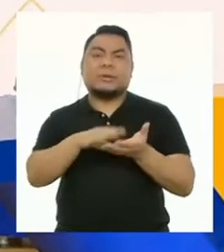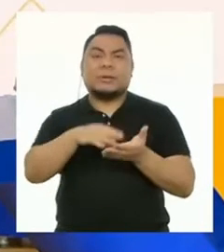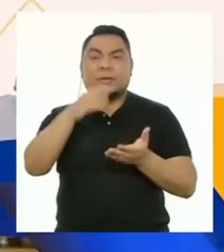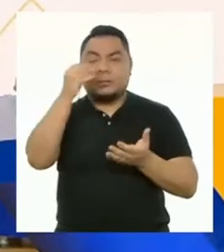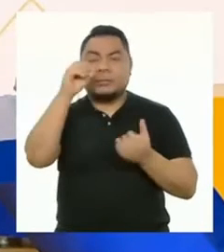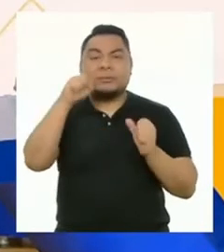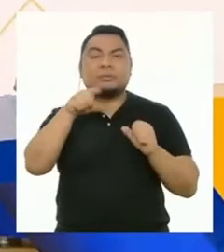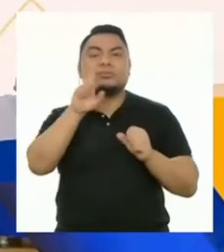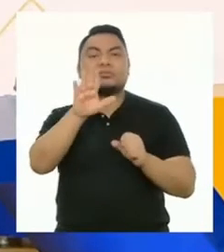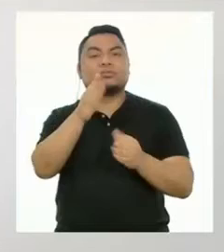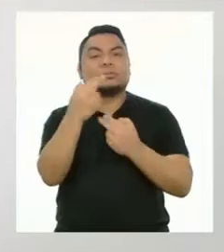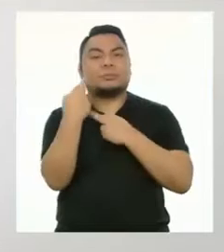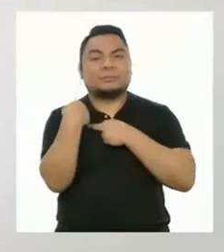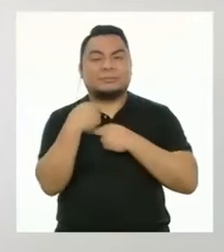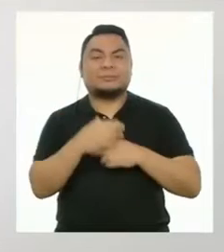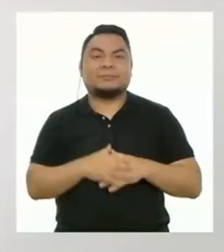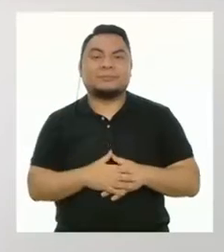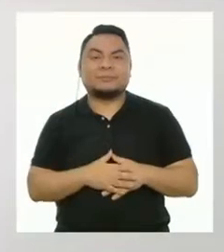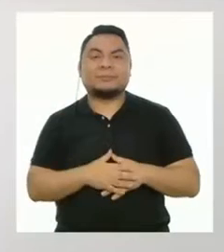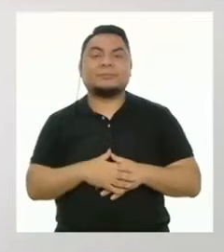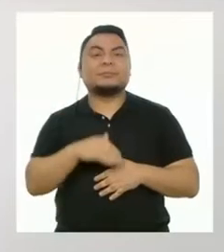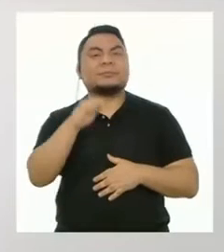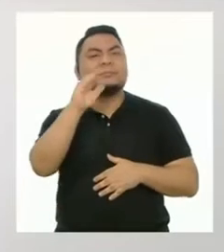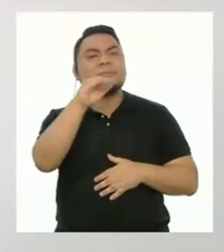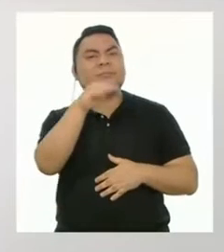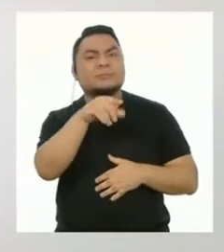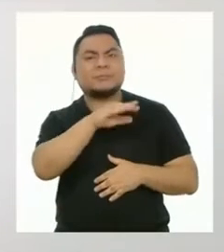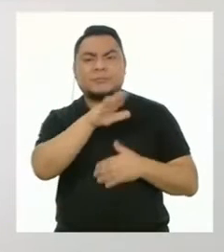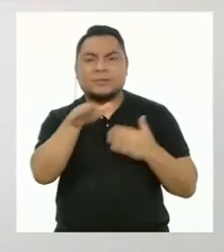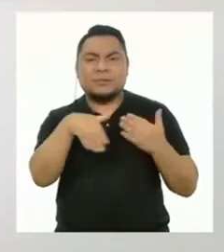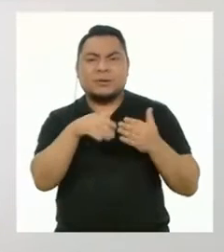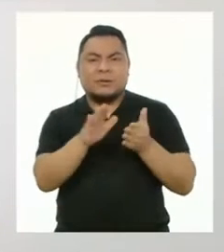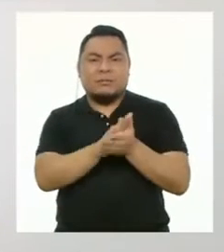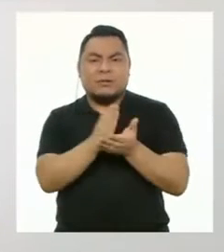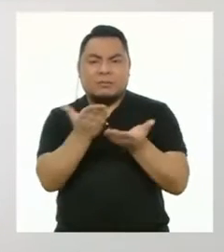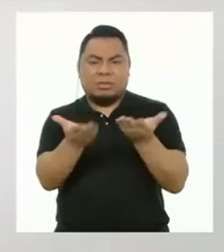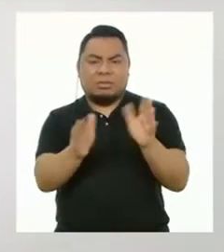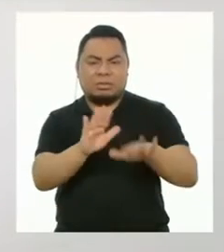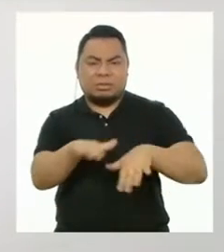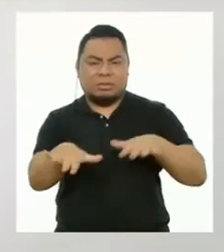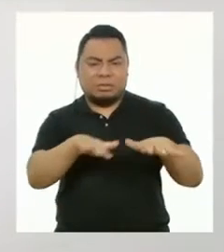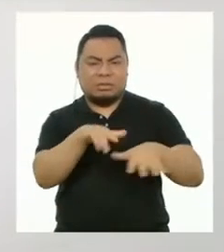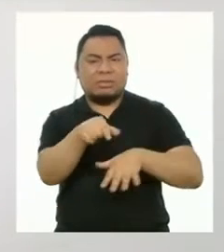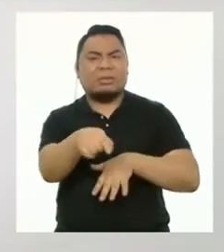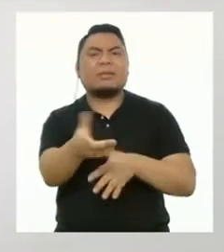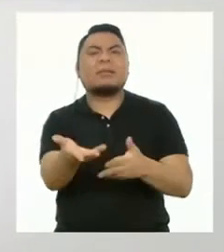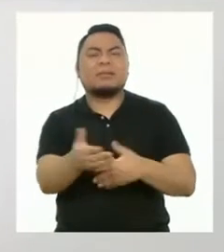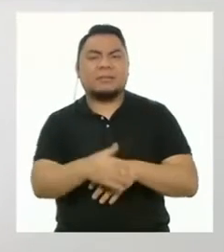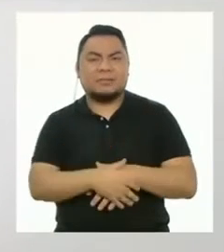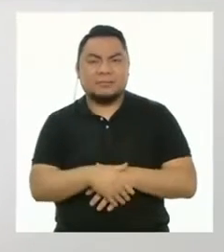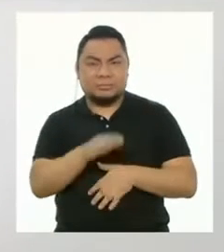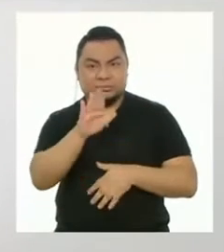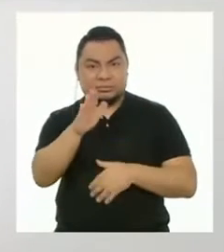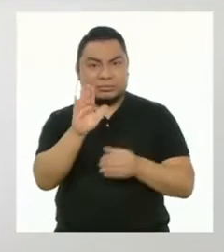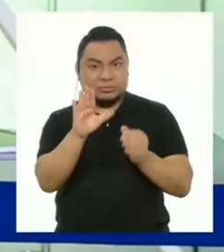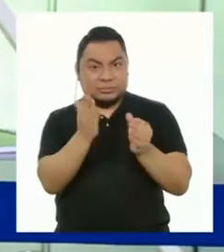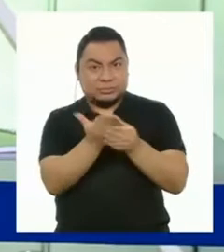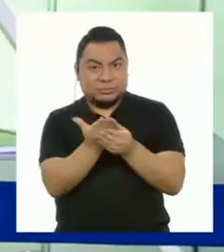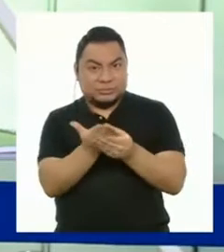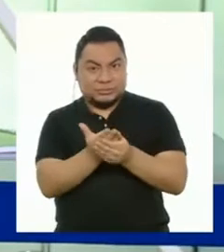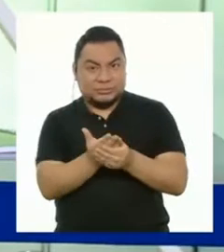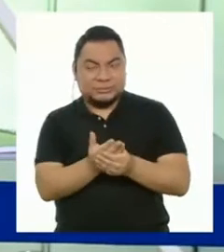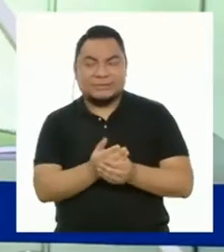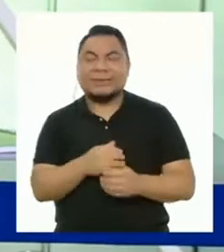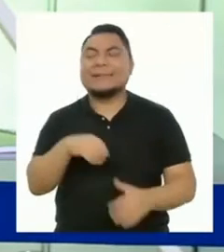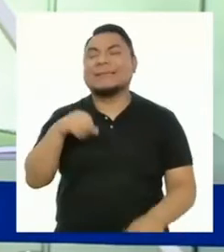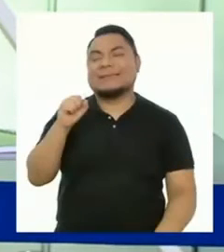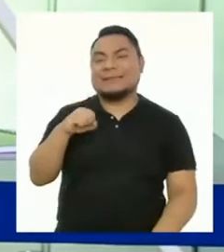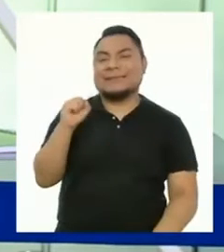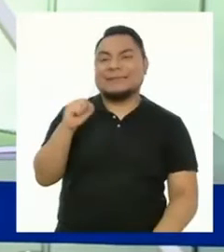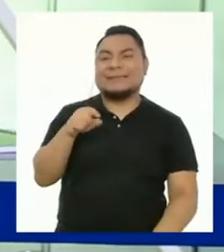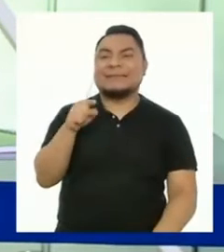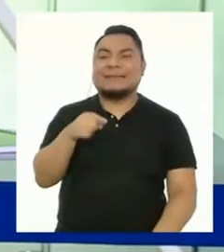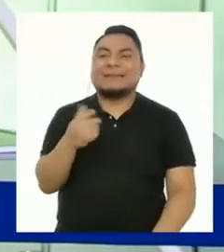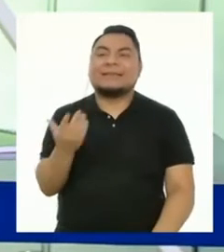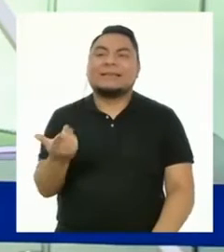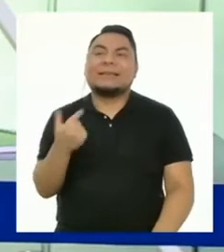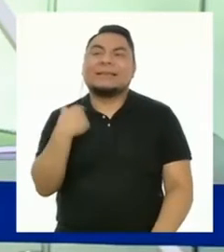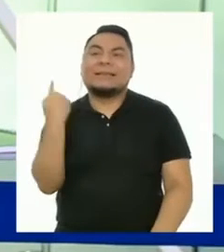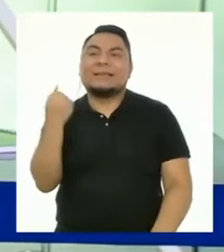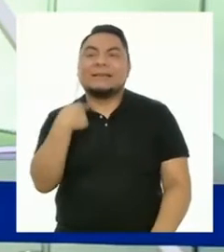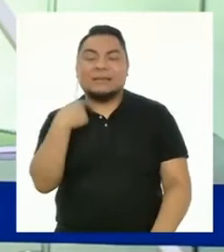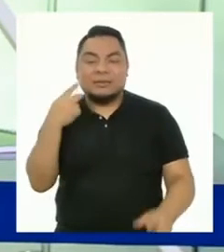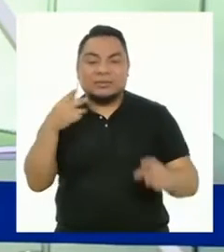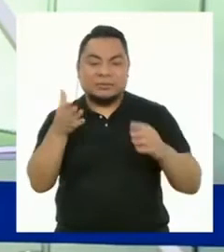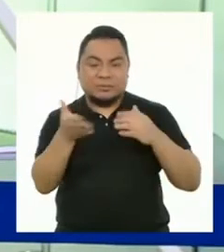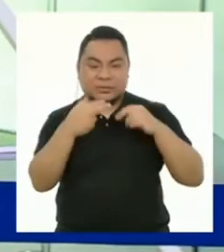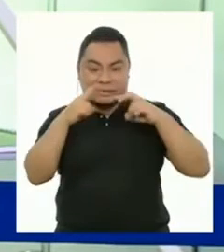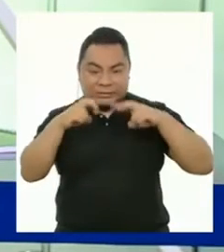aprendiendo está en sus manos. Miluka, ¿y todos esos papeles que están en tu mesa de trabajo son tu portafolio? Sí, lo que pasa